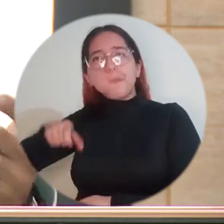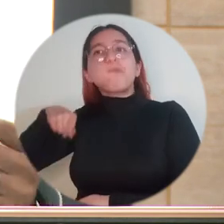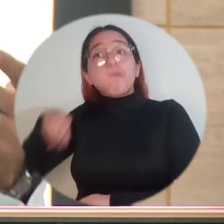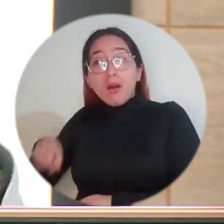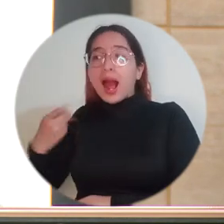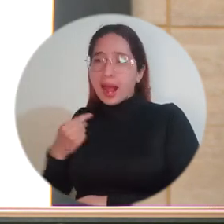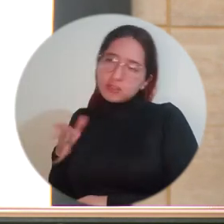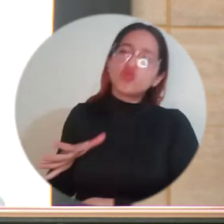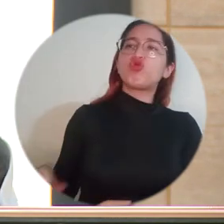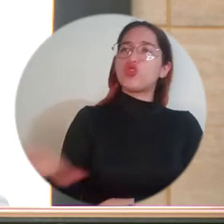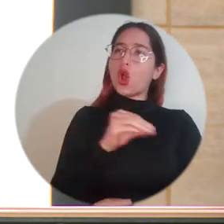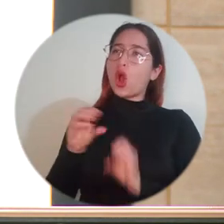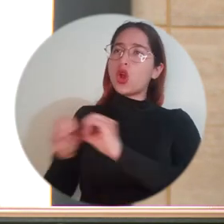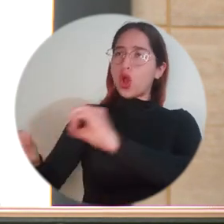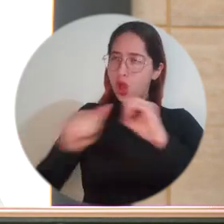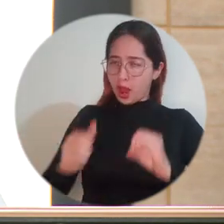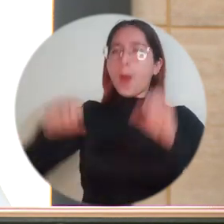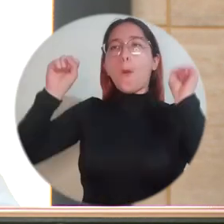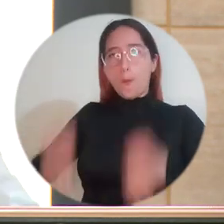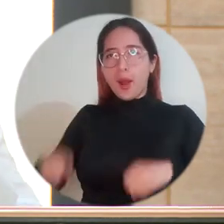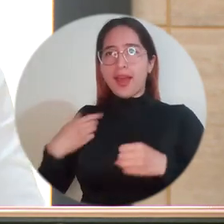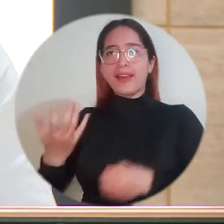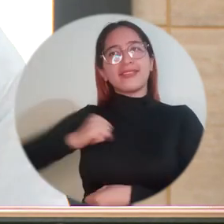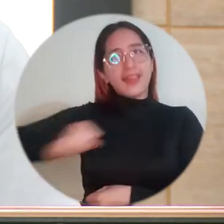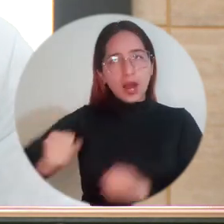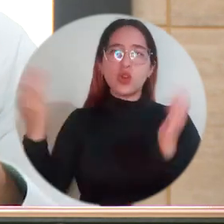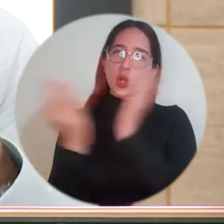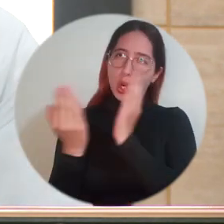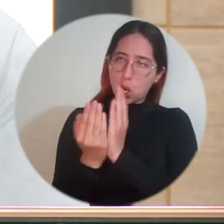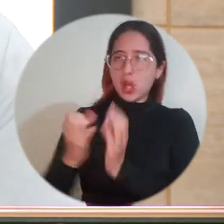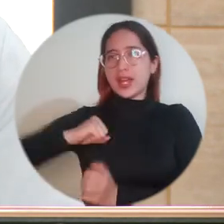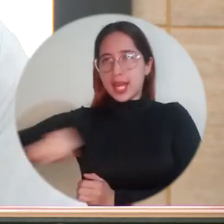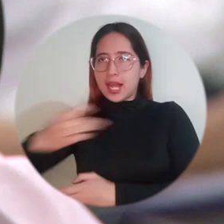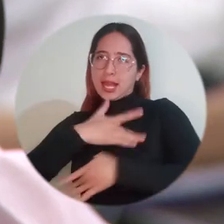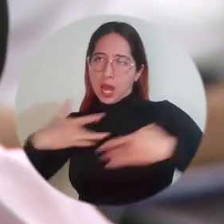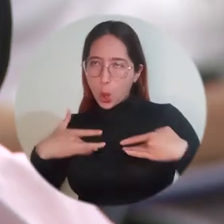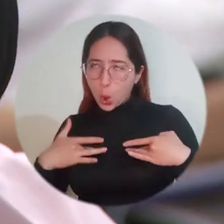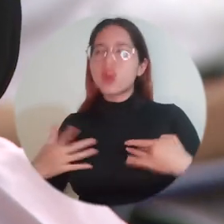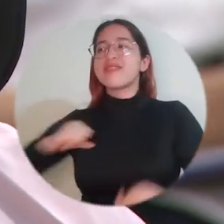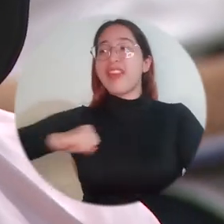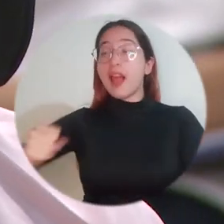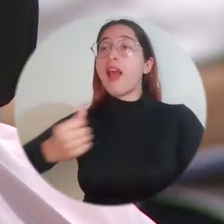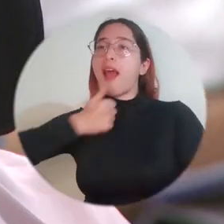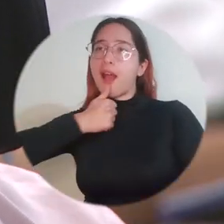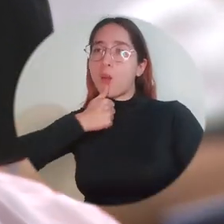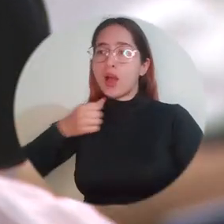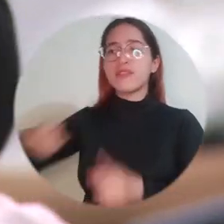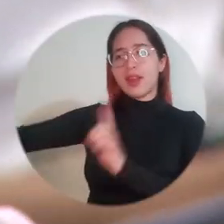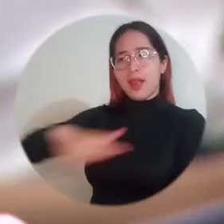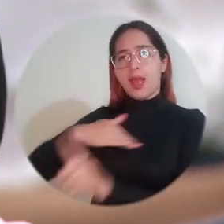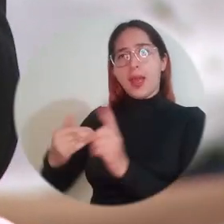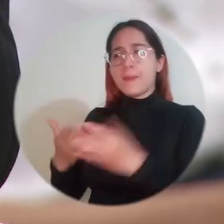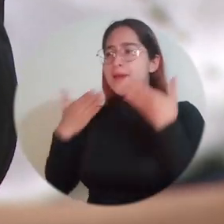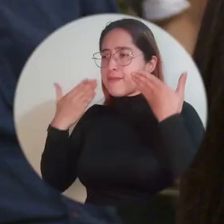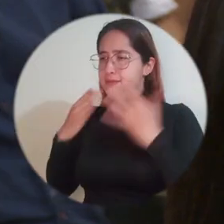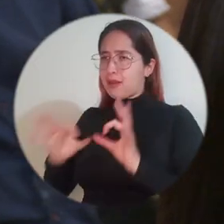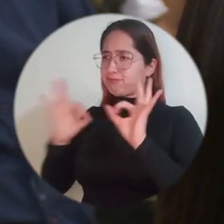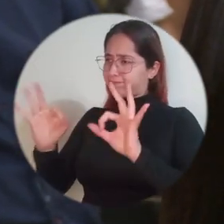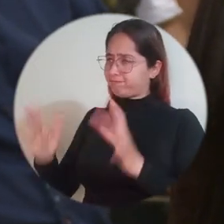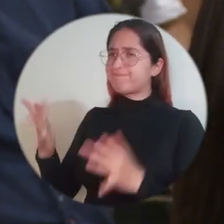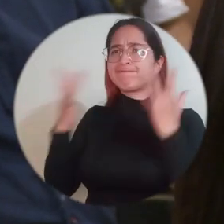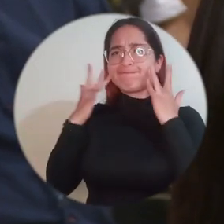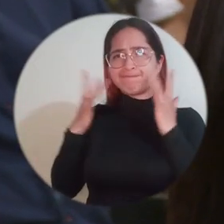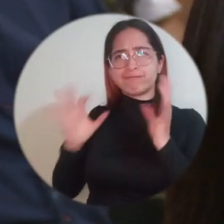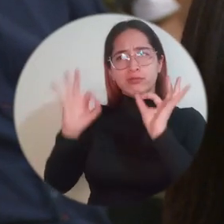garantizarle a todos y todas en este país derecho a la educación, derecho a la salud, derecho al agua, derecho a un ambiente sano como